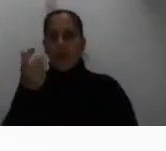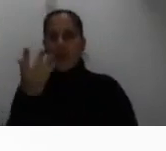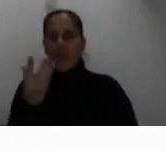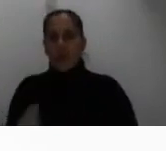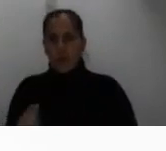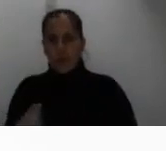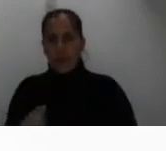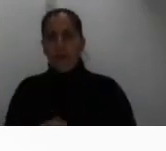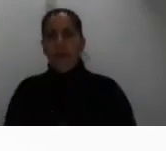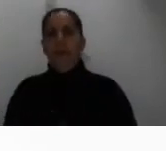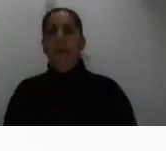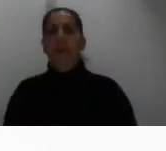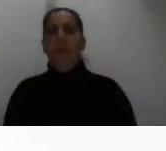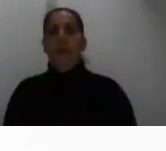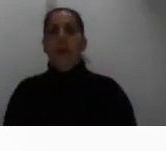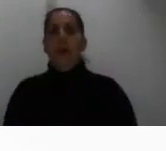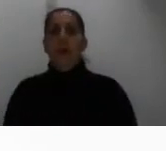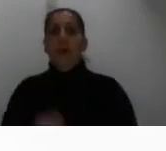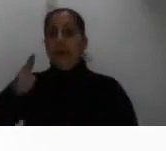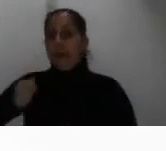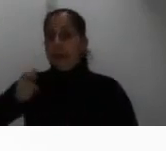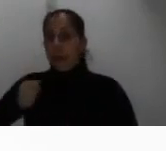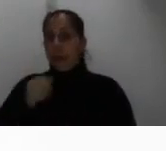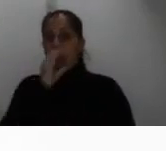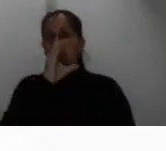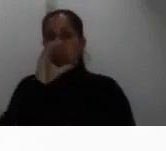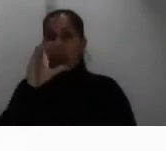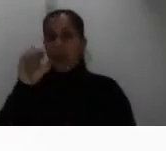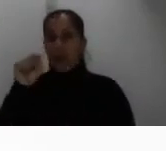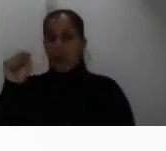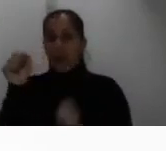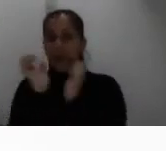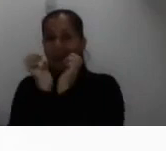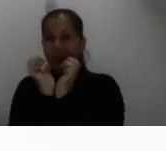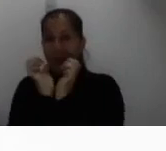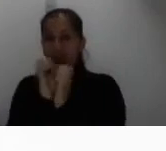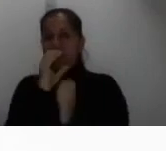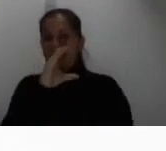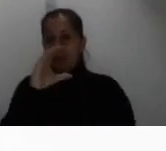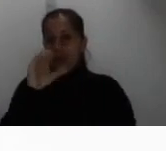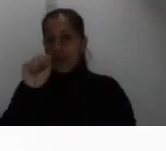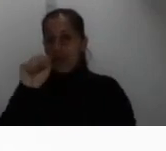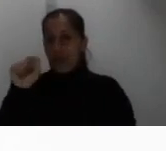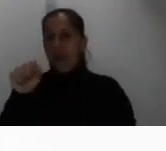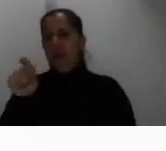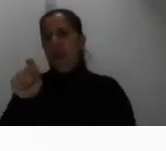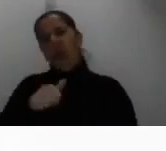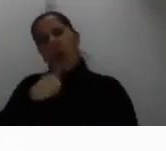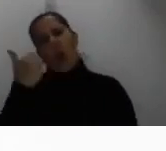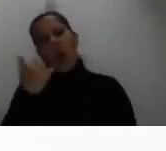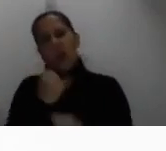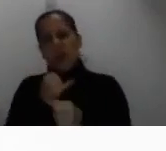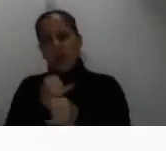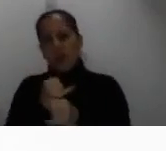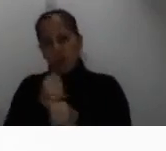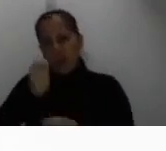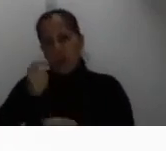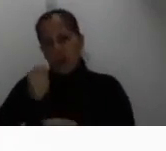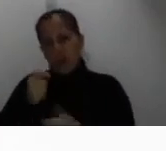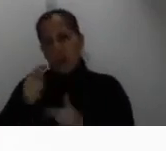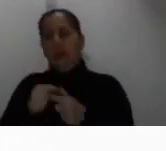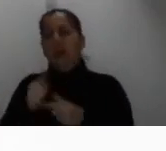En caso de las pensiones de la caja u otras instituciones, necesitamos que nos entreguen una